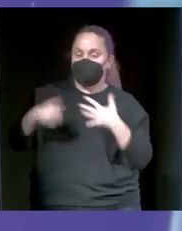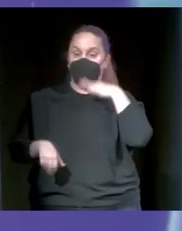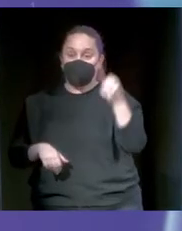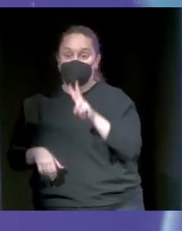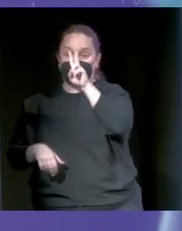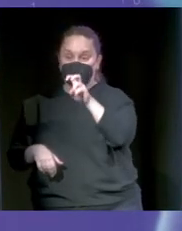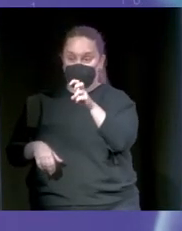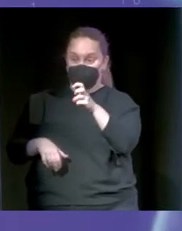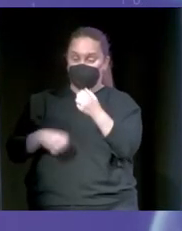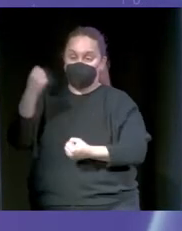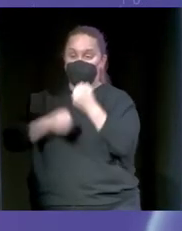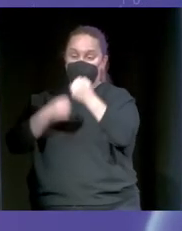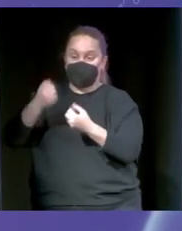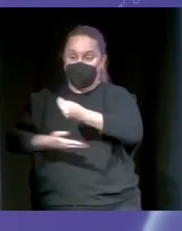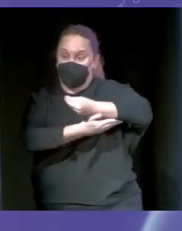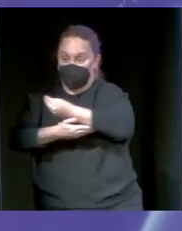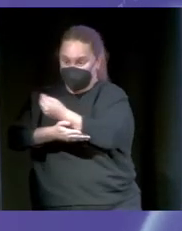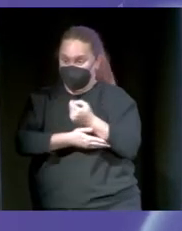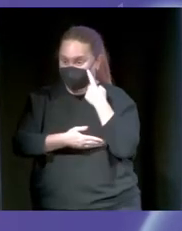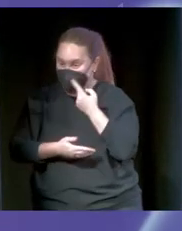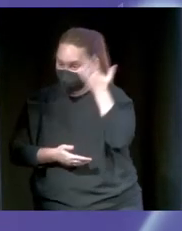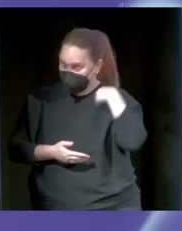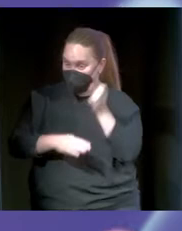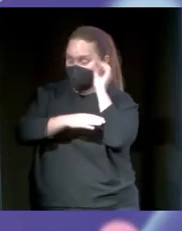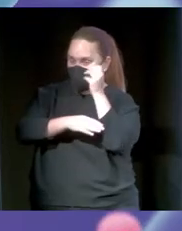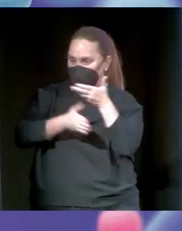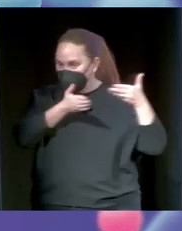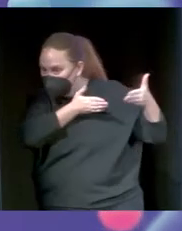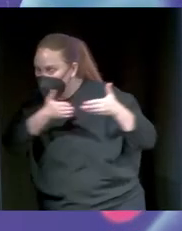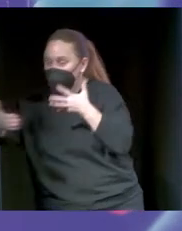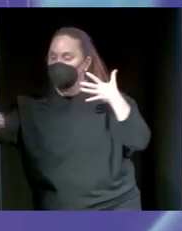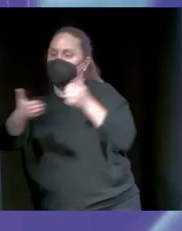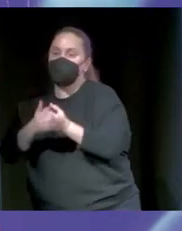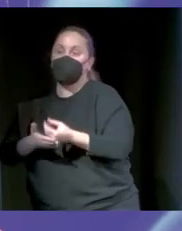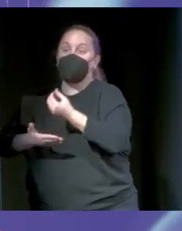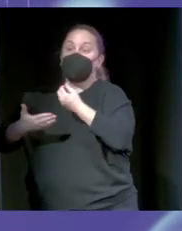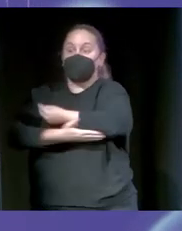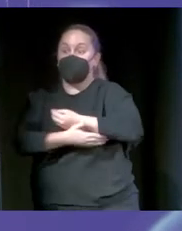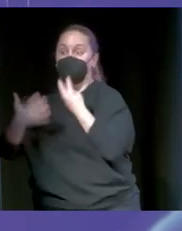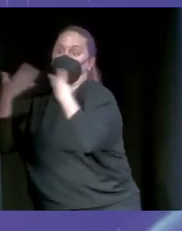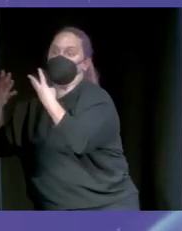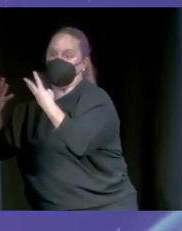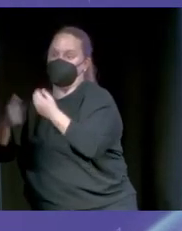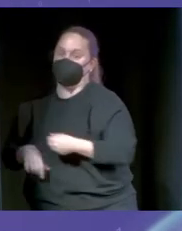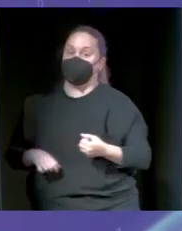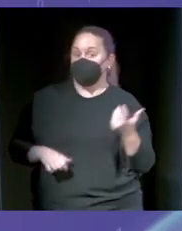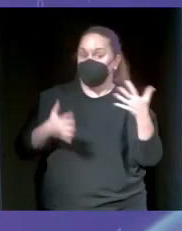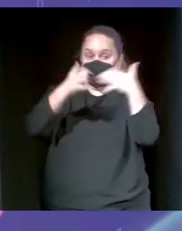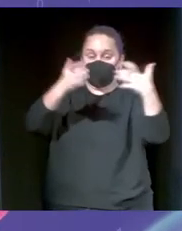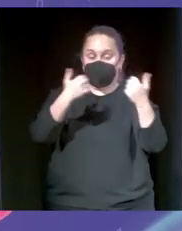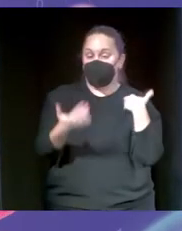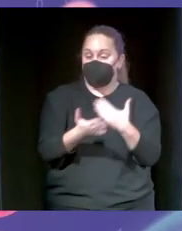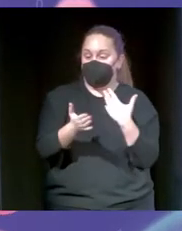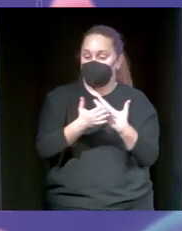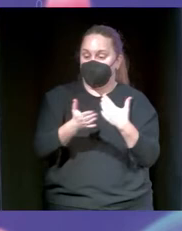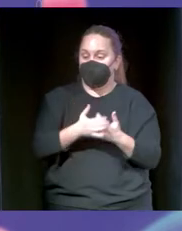bebés. Y estaba bien lo que nos había dicho en su momento Pau. O sea, tenemos 23 frases verificables, ocho bebés. Y la máquina me dice incluso qué